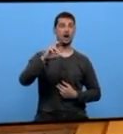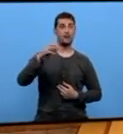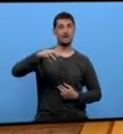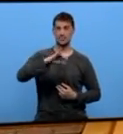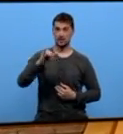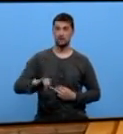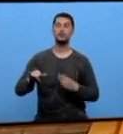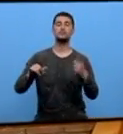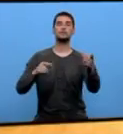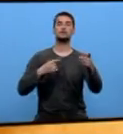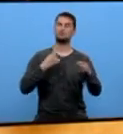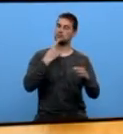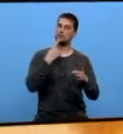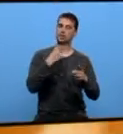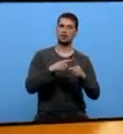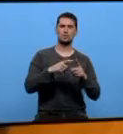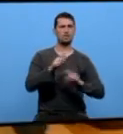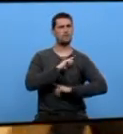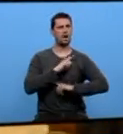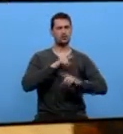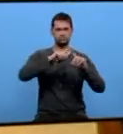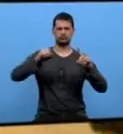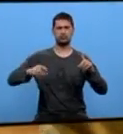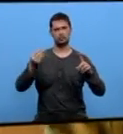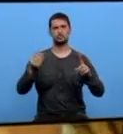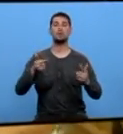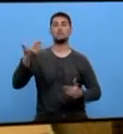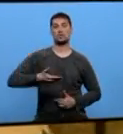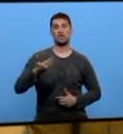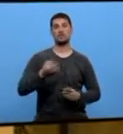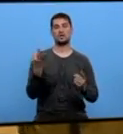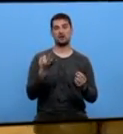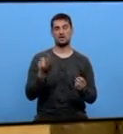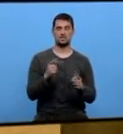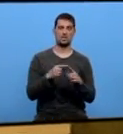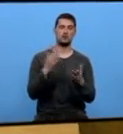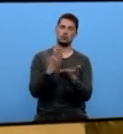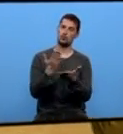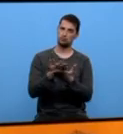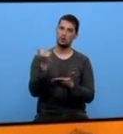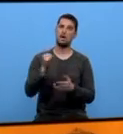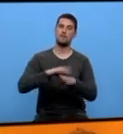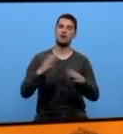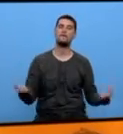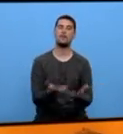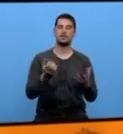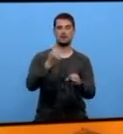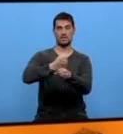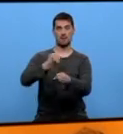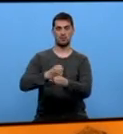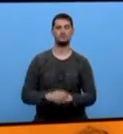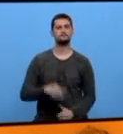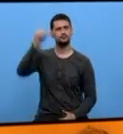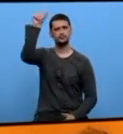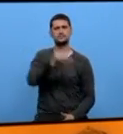recurriu os datos do paro para destacar a importancia de accións formativas como a esta nos nichos de emprego con máis futuro. Tendo en conta estes datos tan